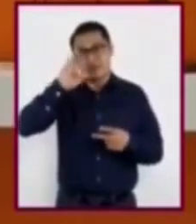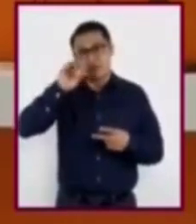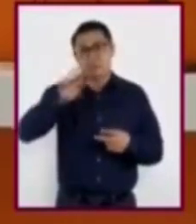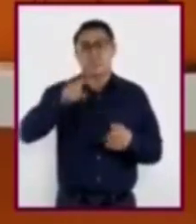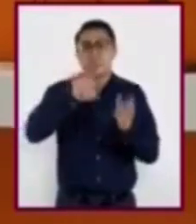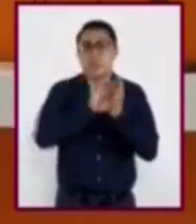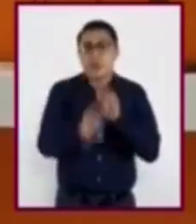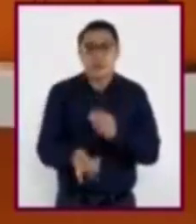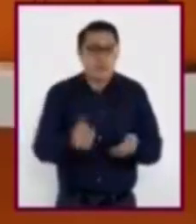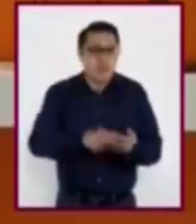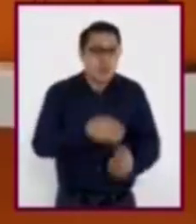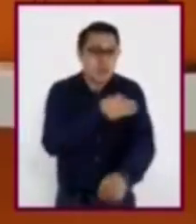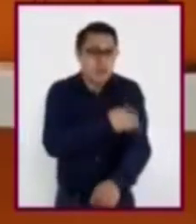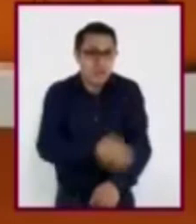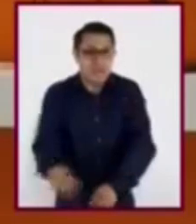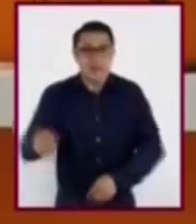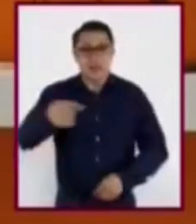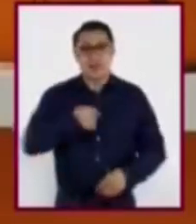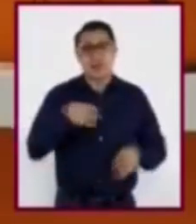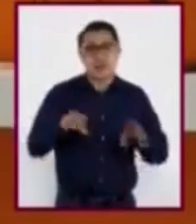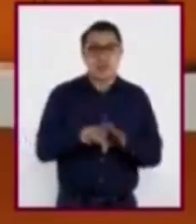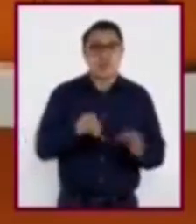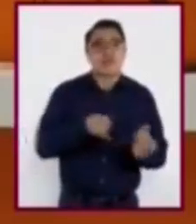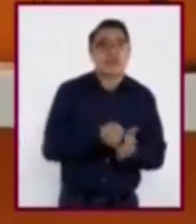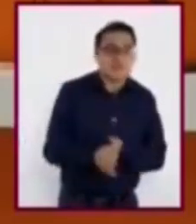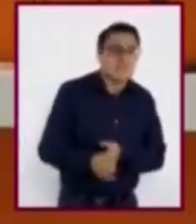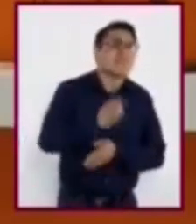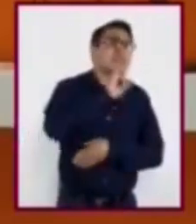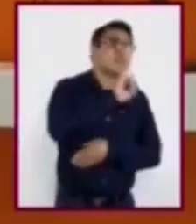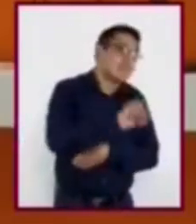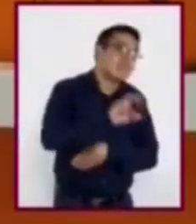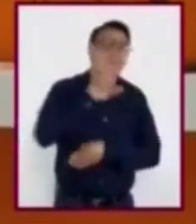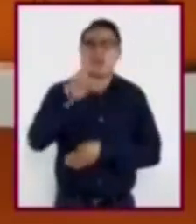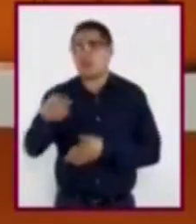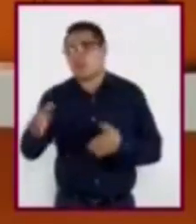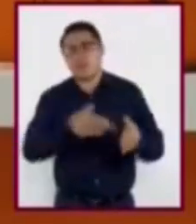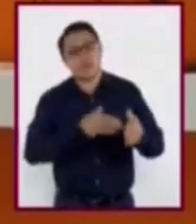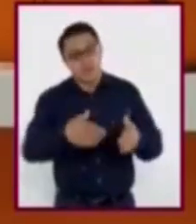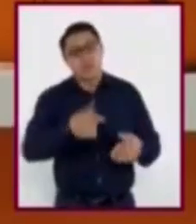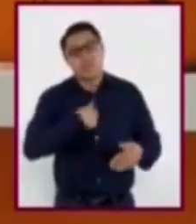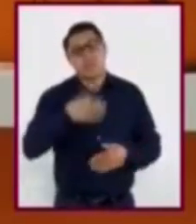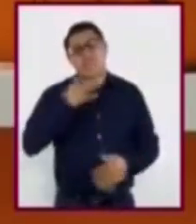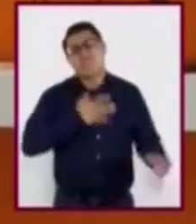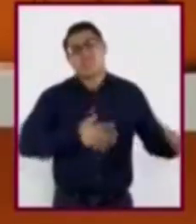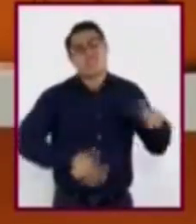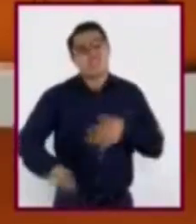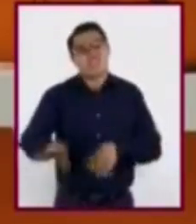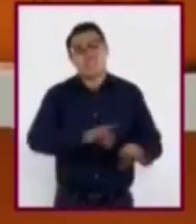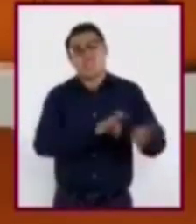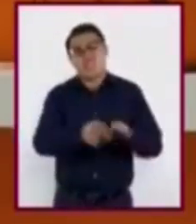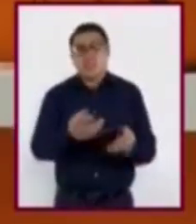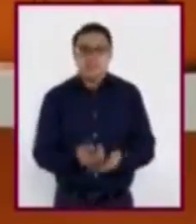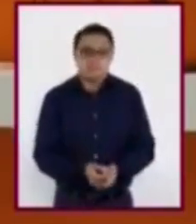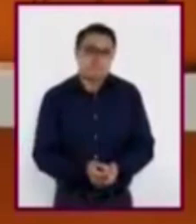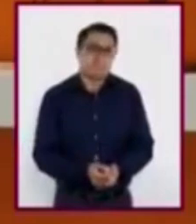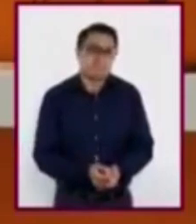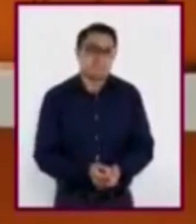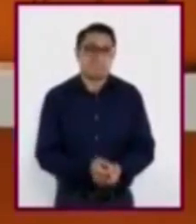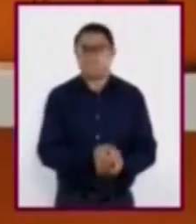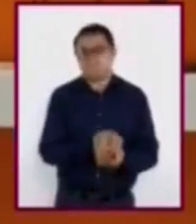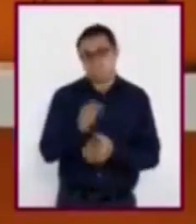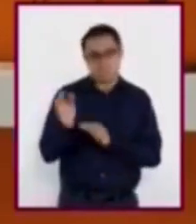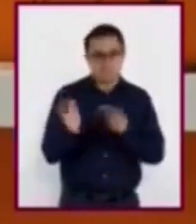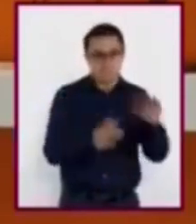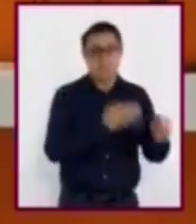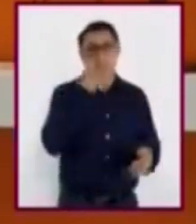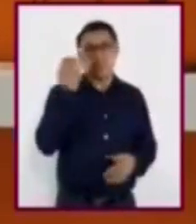tensiones como decidir si hago comida o no, aunque llegue cansada de trabajar. En la escuela, a la tensión de